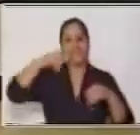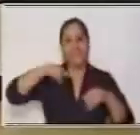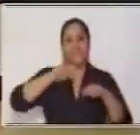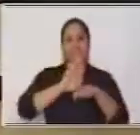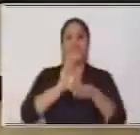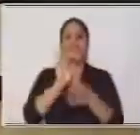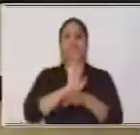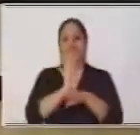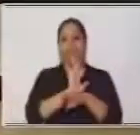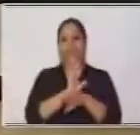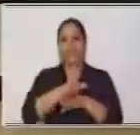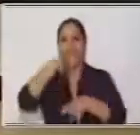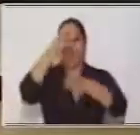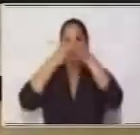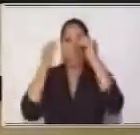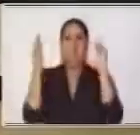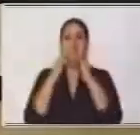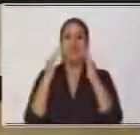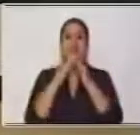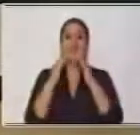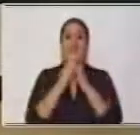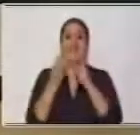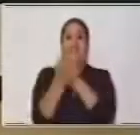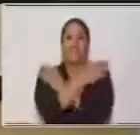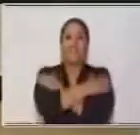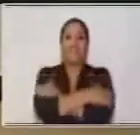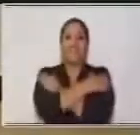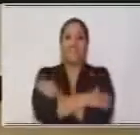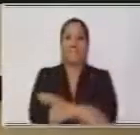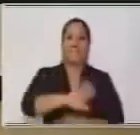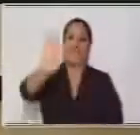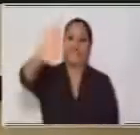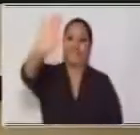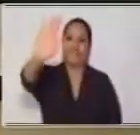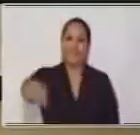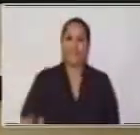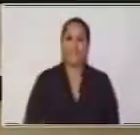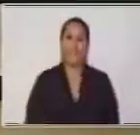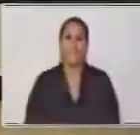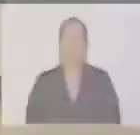Aprendo en Casa. Un fuerte abrazo para todos ustedes.